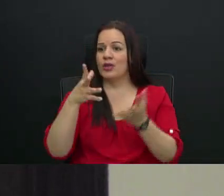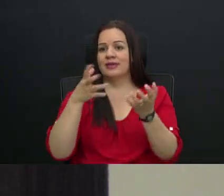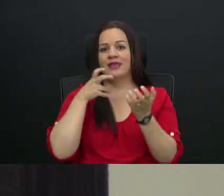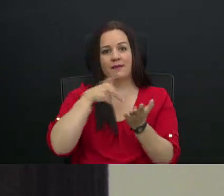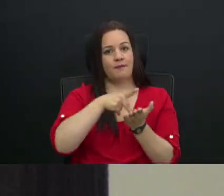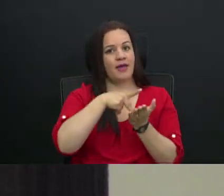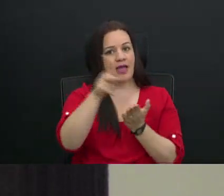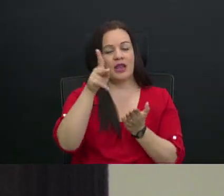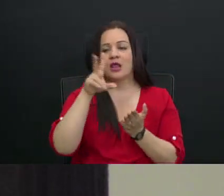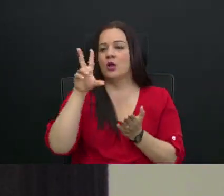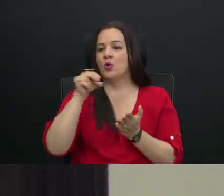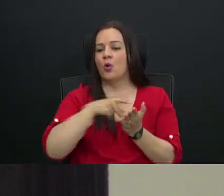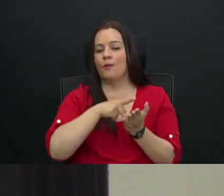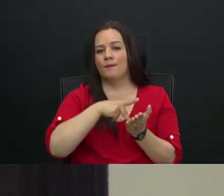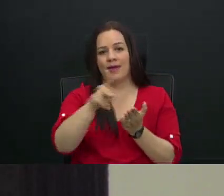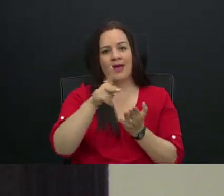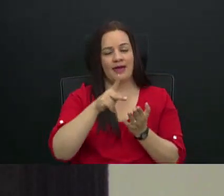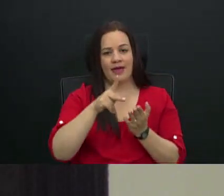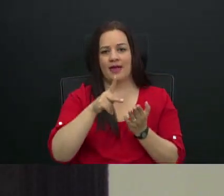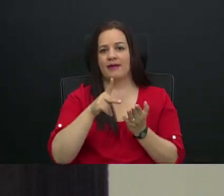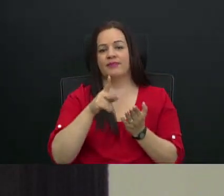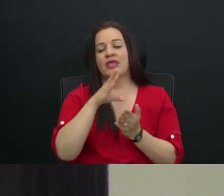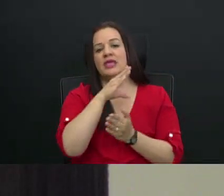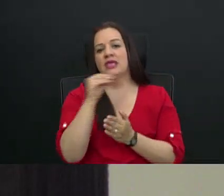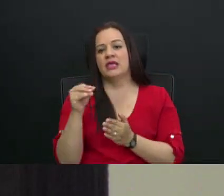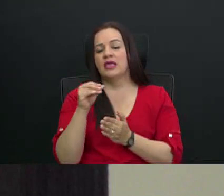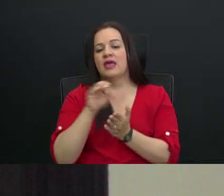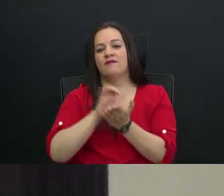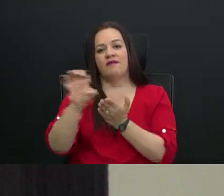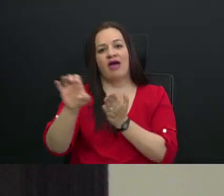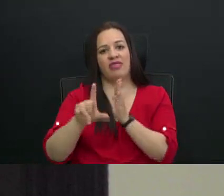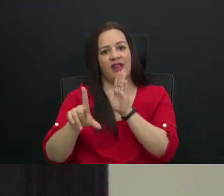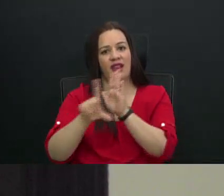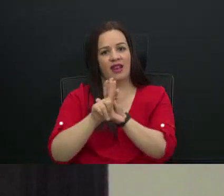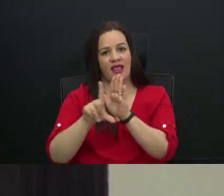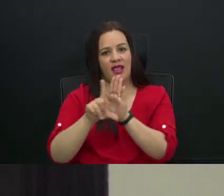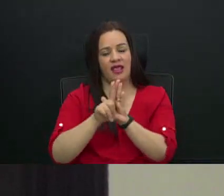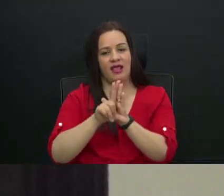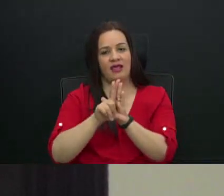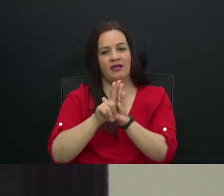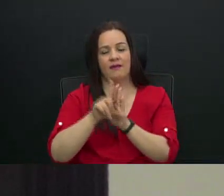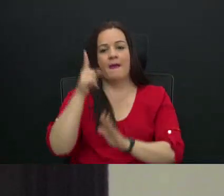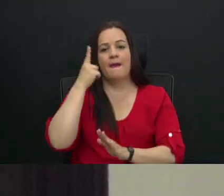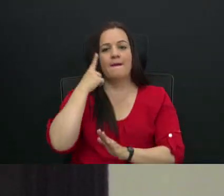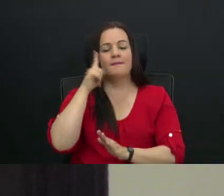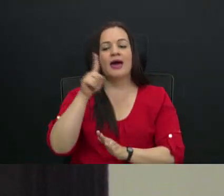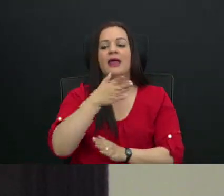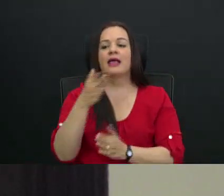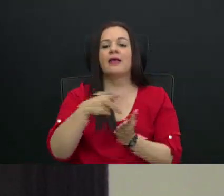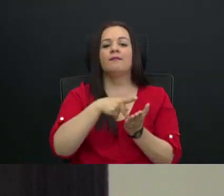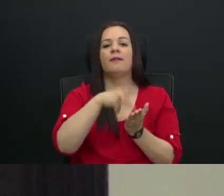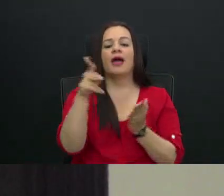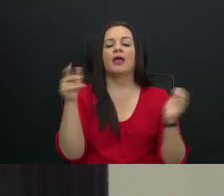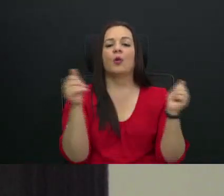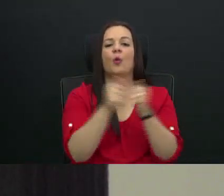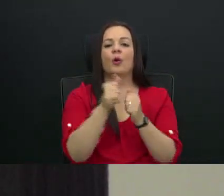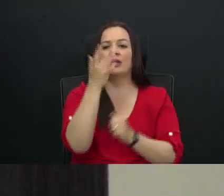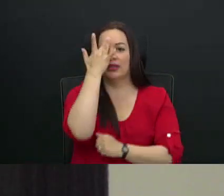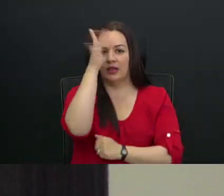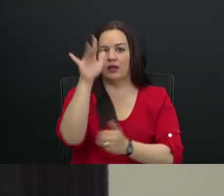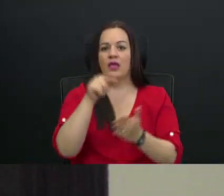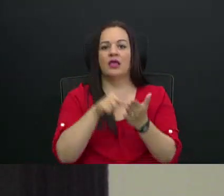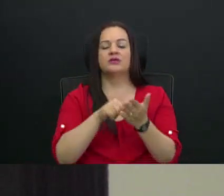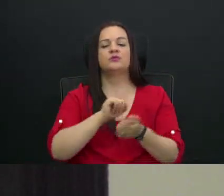están evadiendo la ley hoy existente, a que paguen con inteligencia. Eso es un cambio